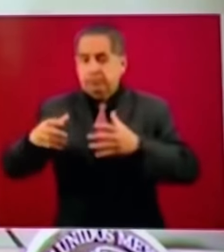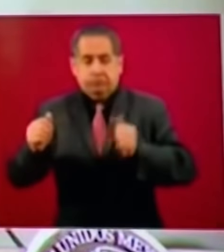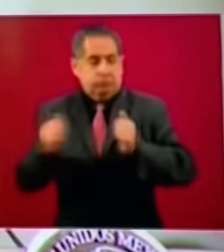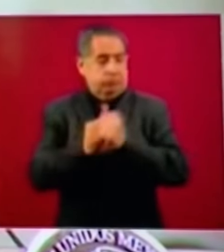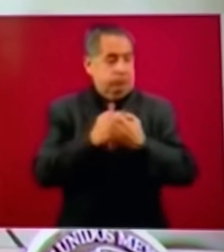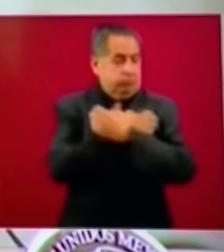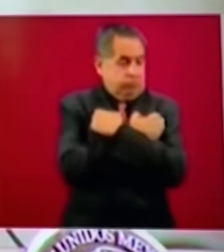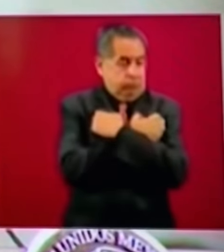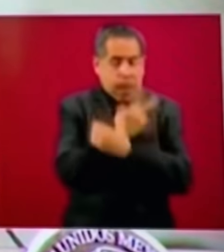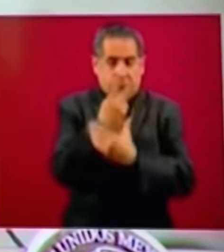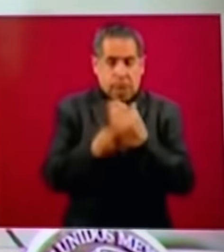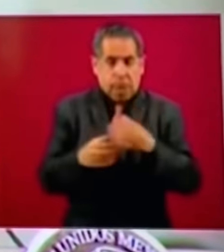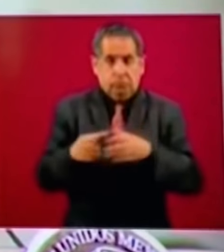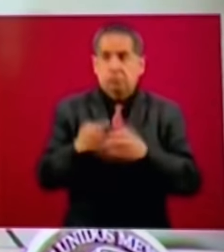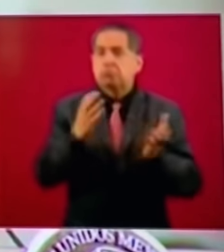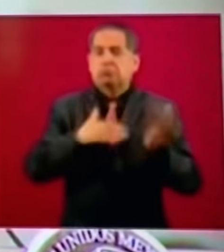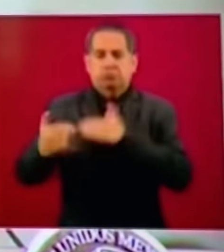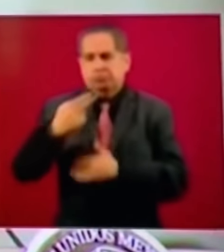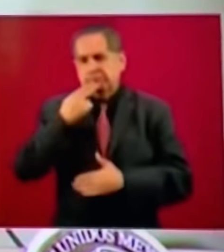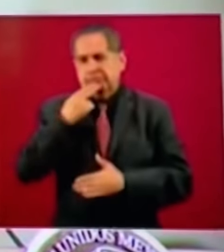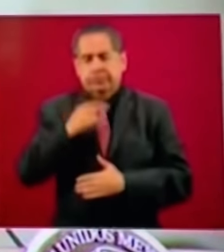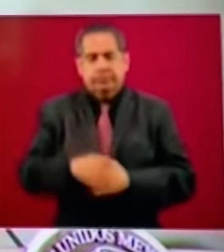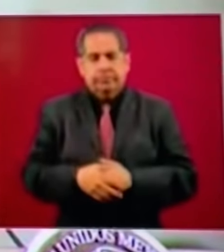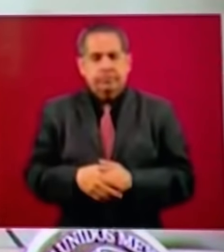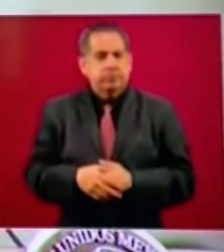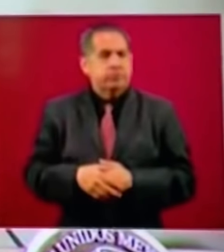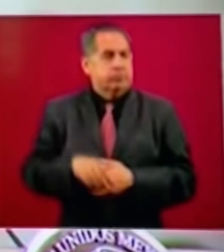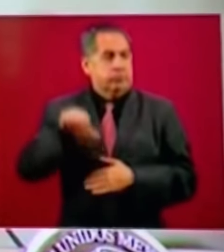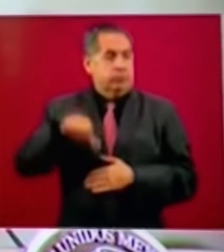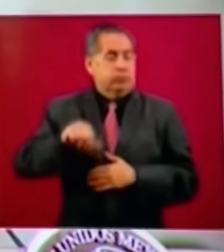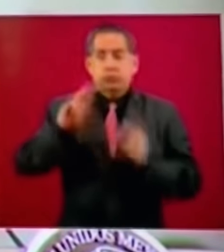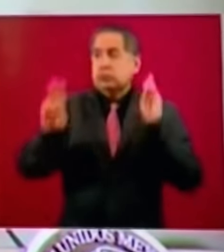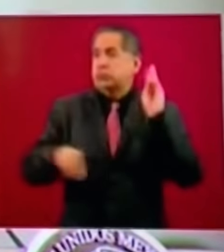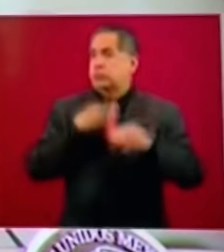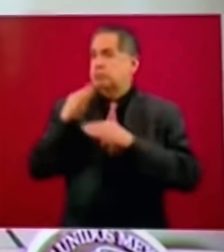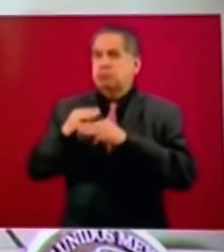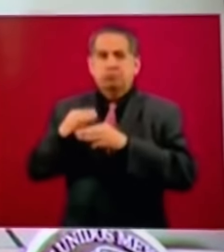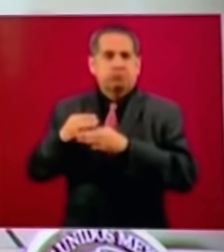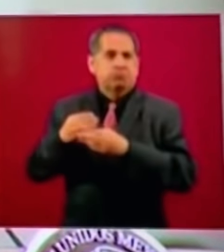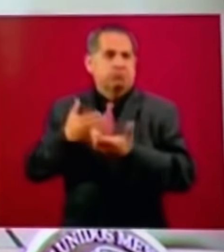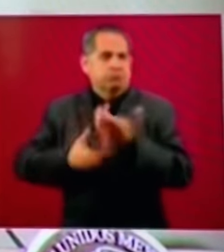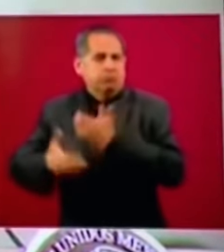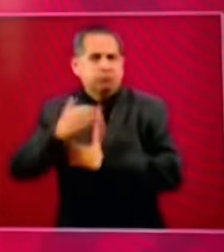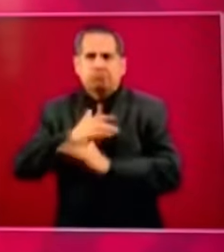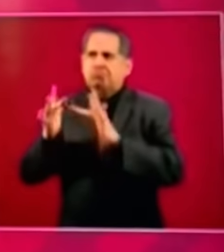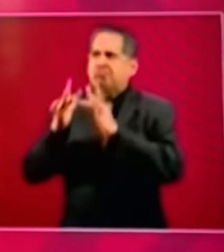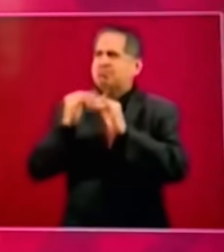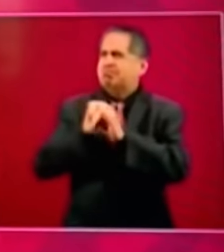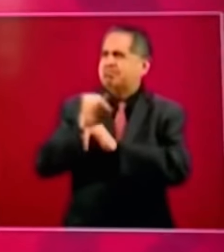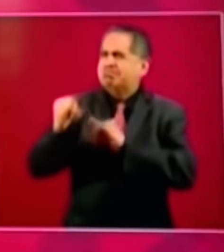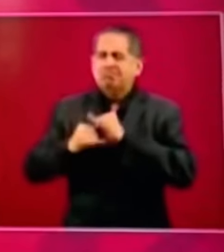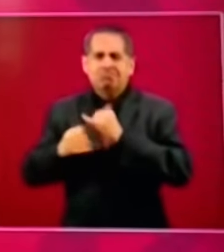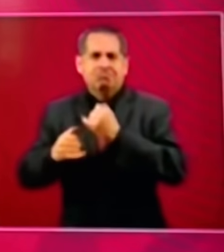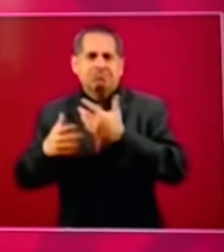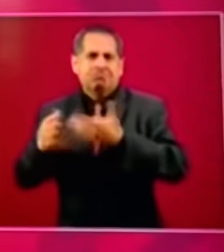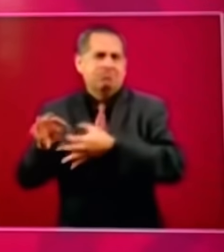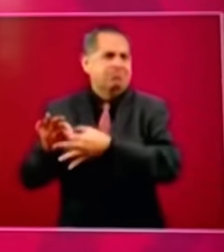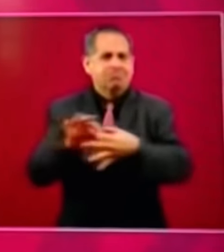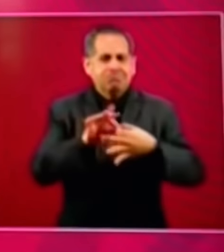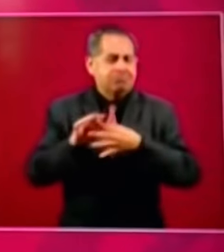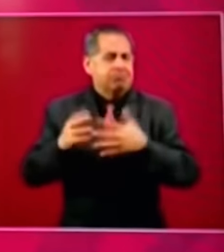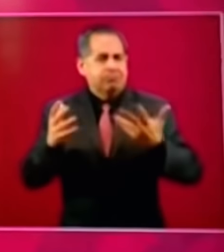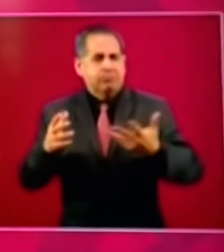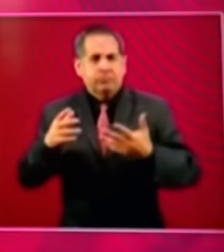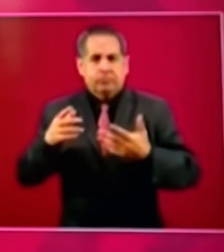hoy en un mundo mucho más global y competitivo e inmerso de lleno en la civilización